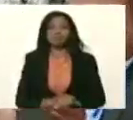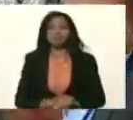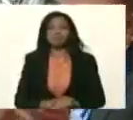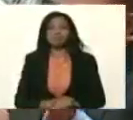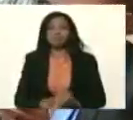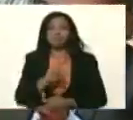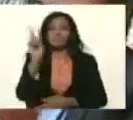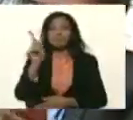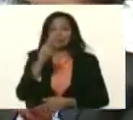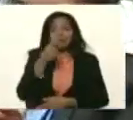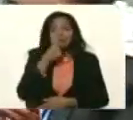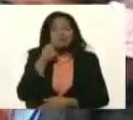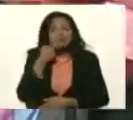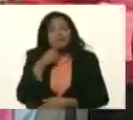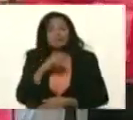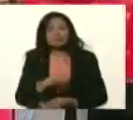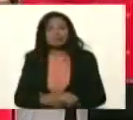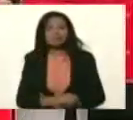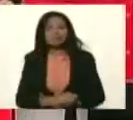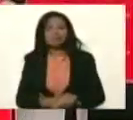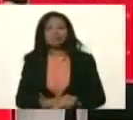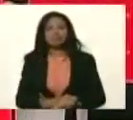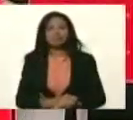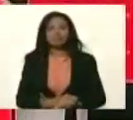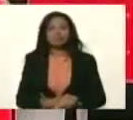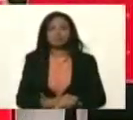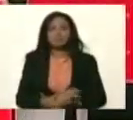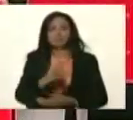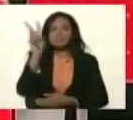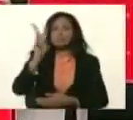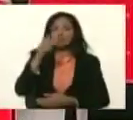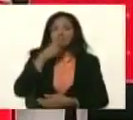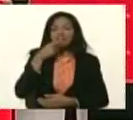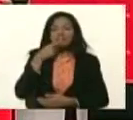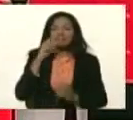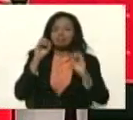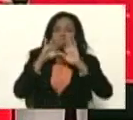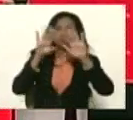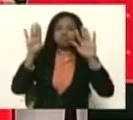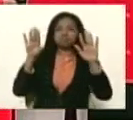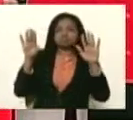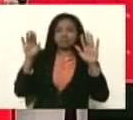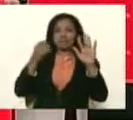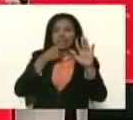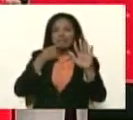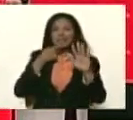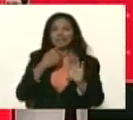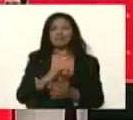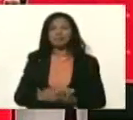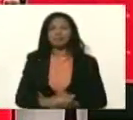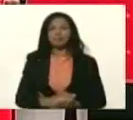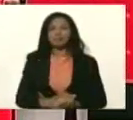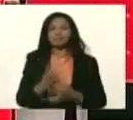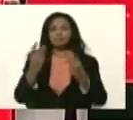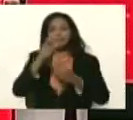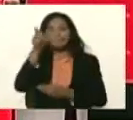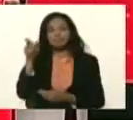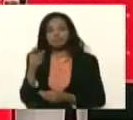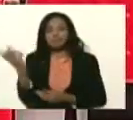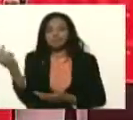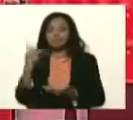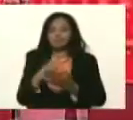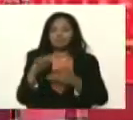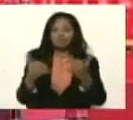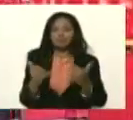Venezuela bella una Venezuela bella brillante una cantidad de gente que viene